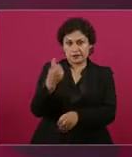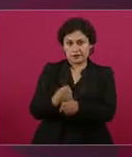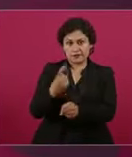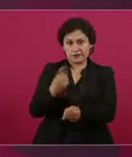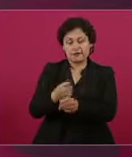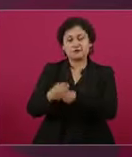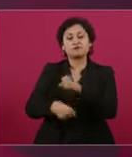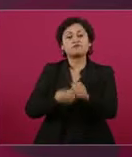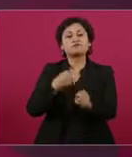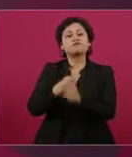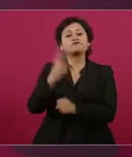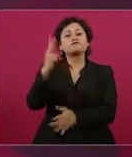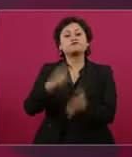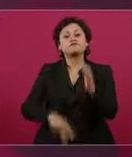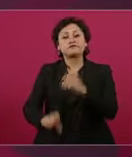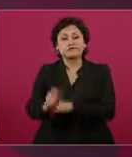año.